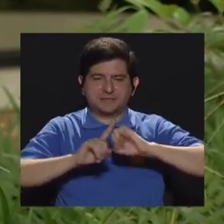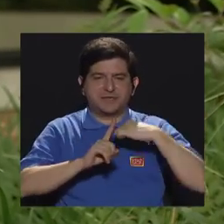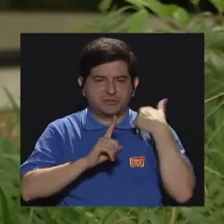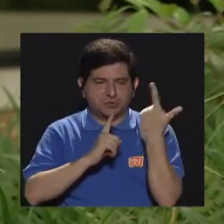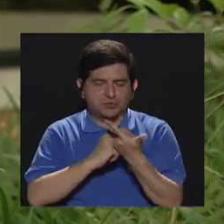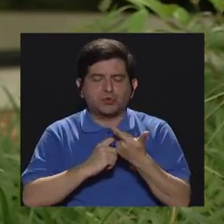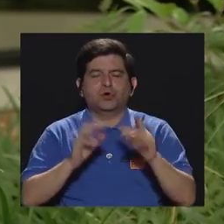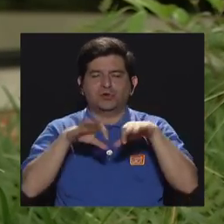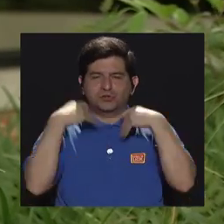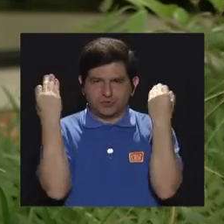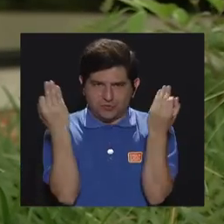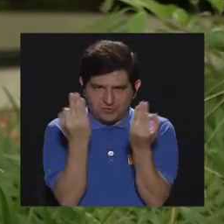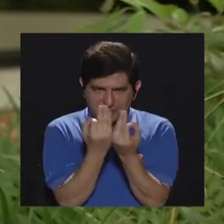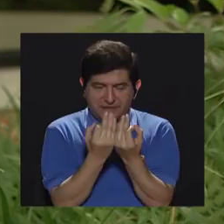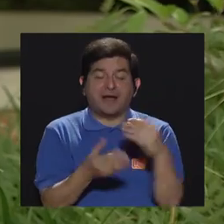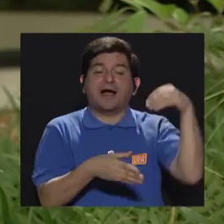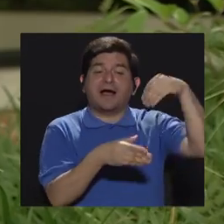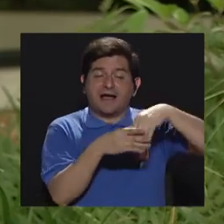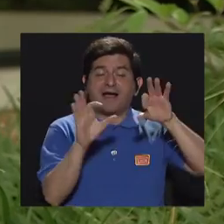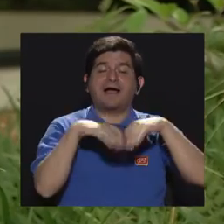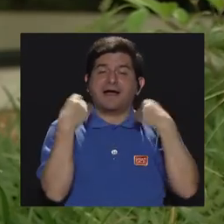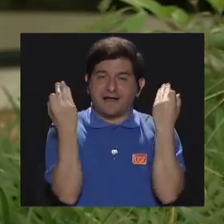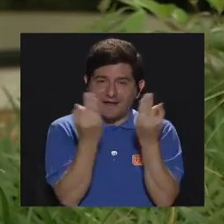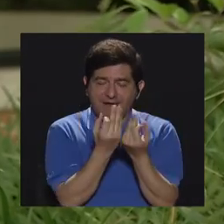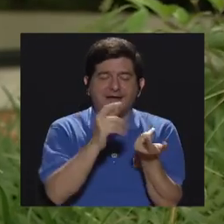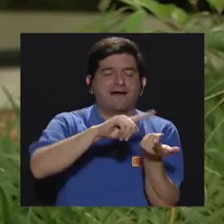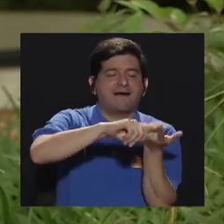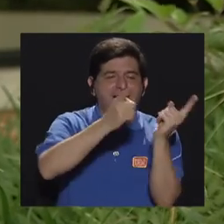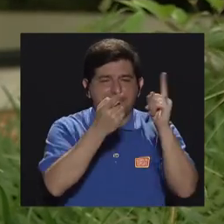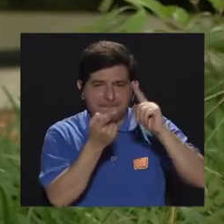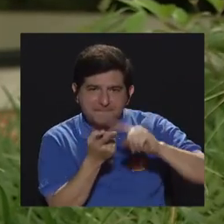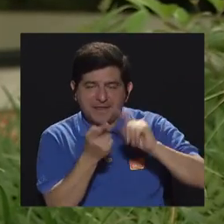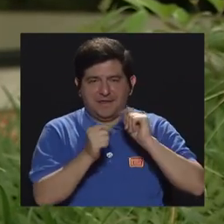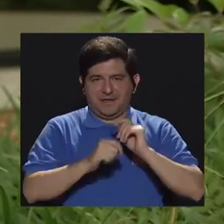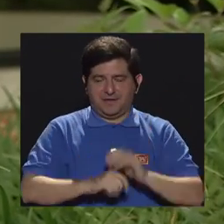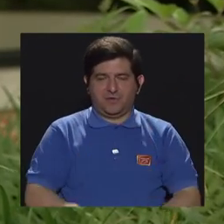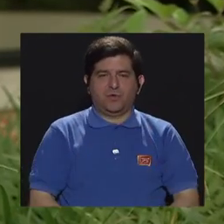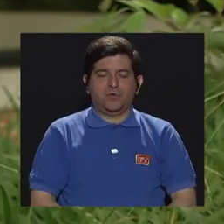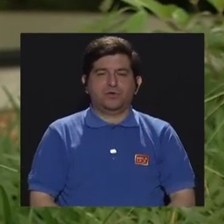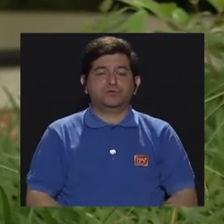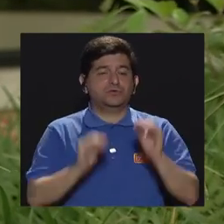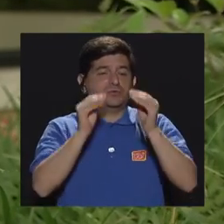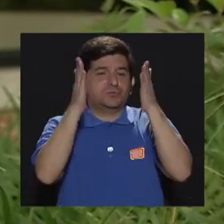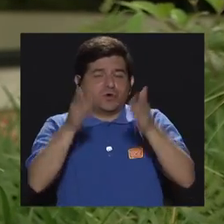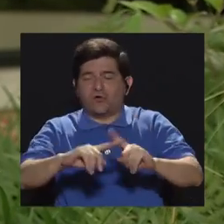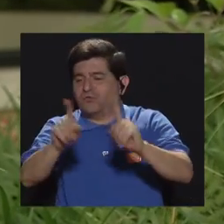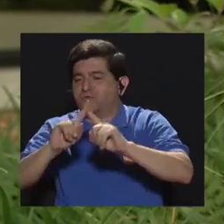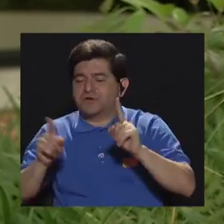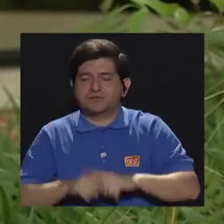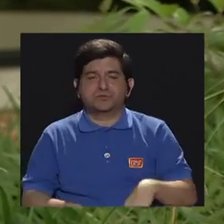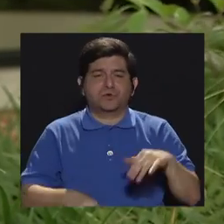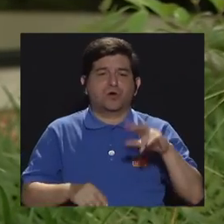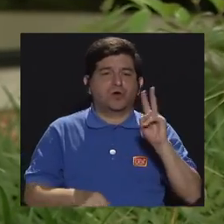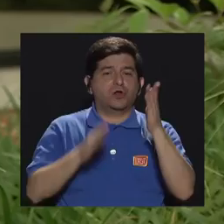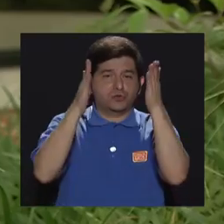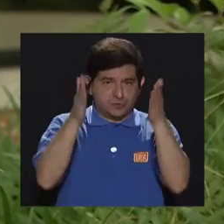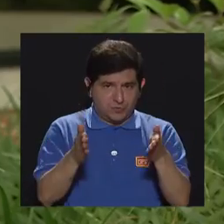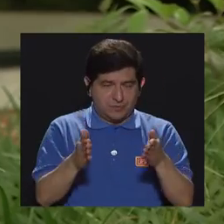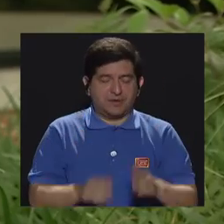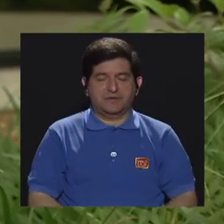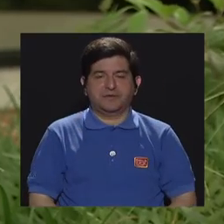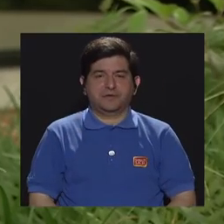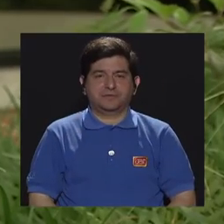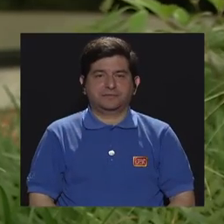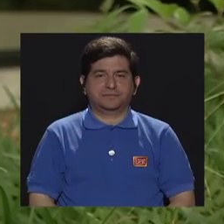ahí incluimos a la familia, la familia, los amigos, el profesorado, el estudiantado que lo acompaña,